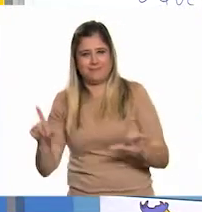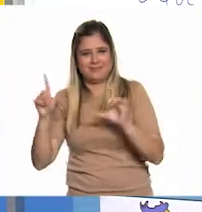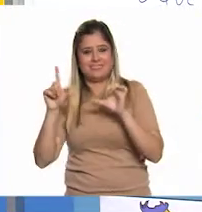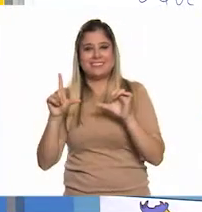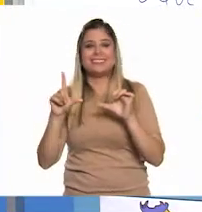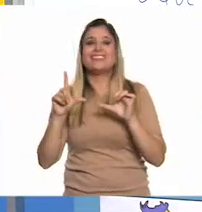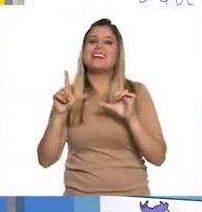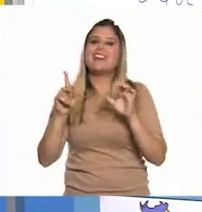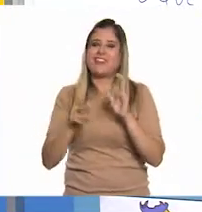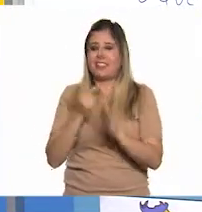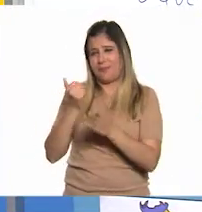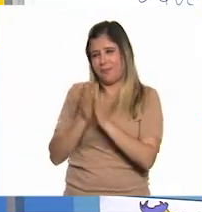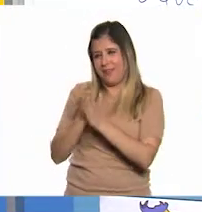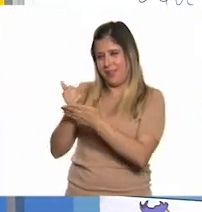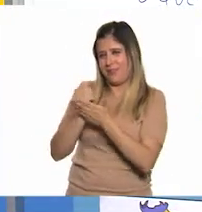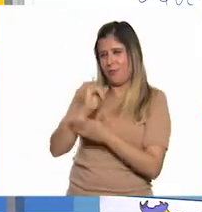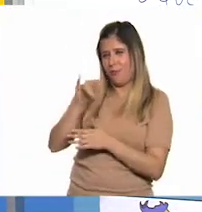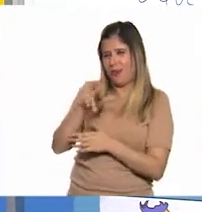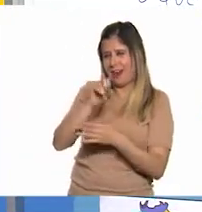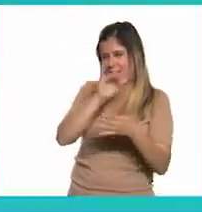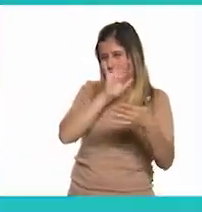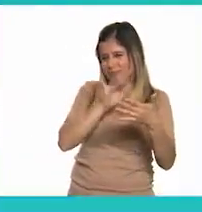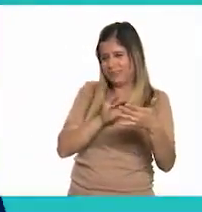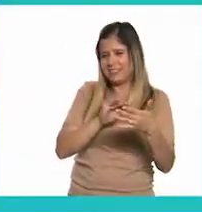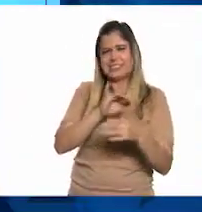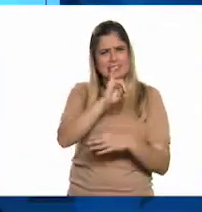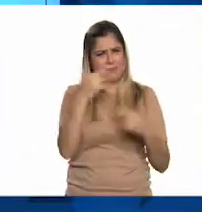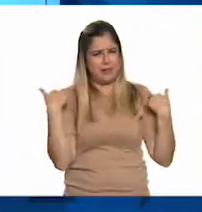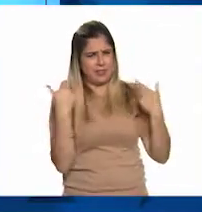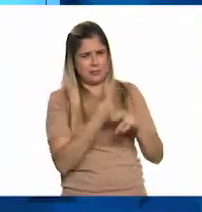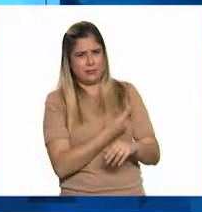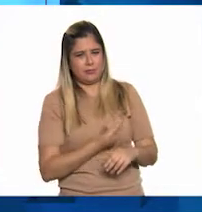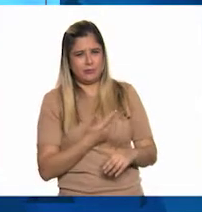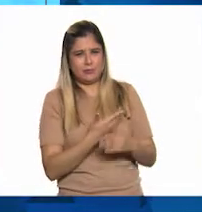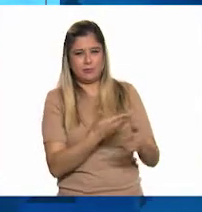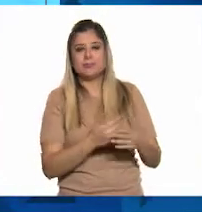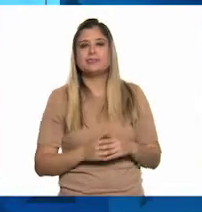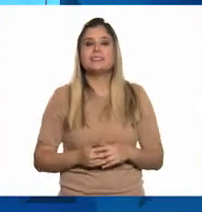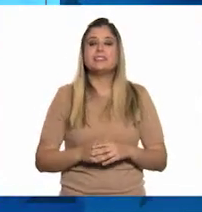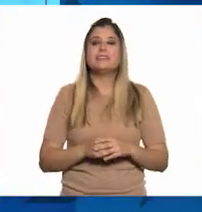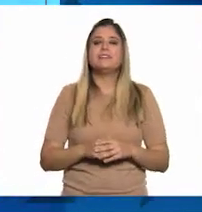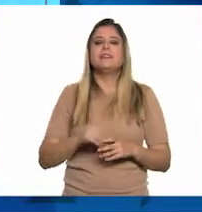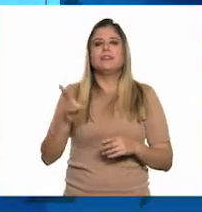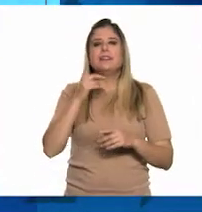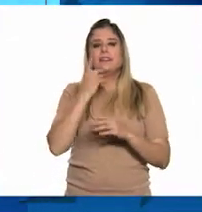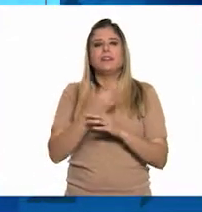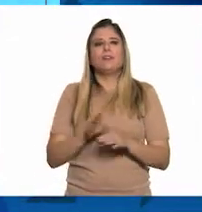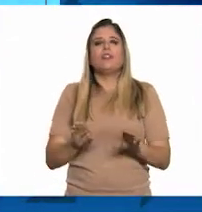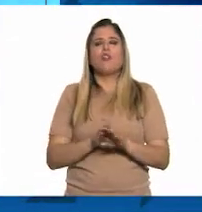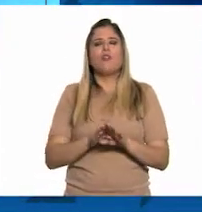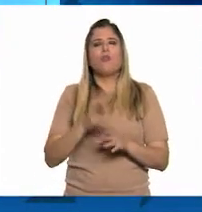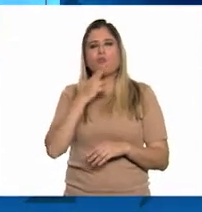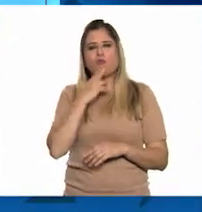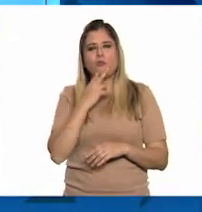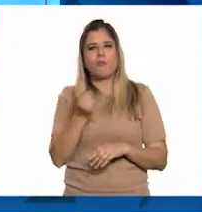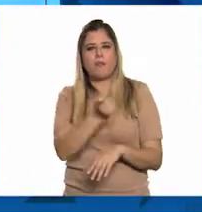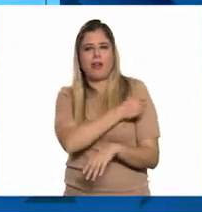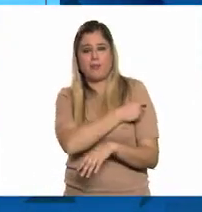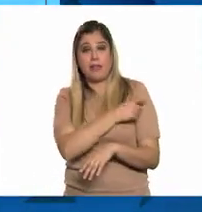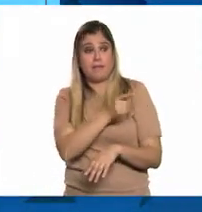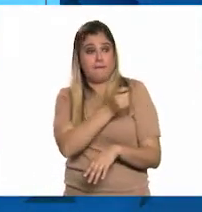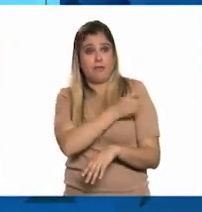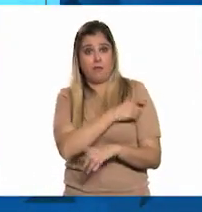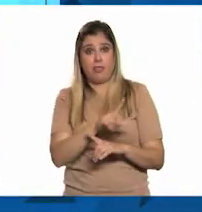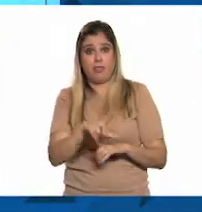Nuevamente, Juan Carlos, ¿me ayudas dándoles lectura? Claro que sí, profesor, con mucho gusto. Dice, ¿cómo funcionan las vacunas? Después de